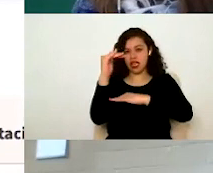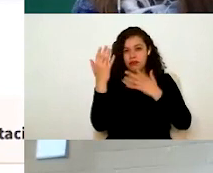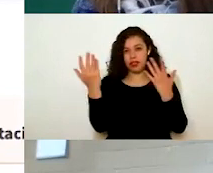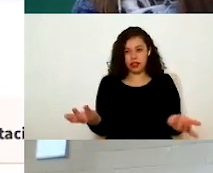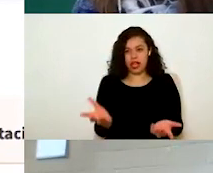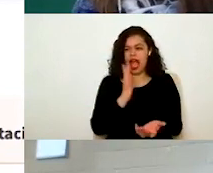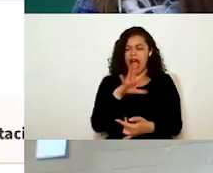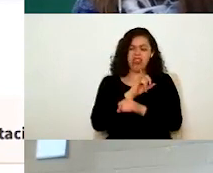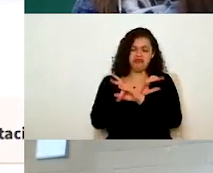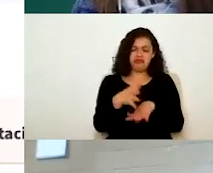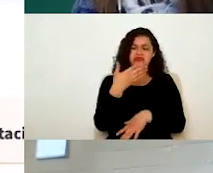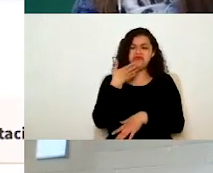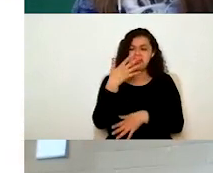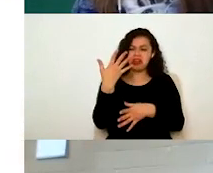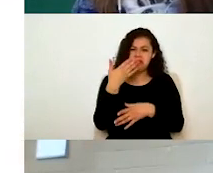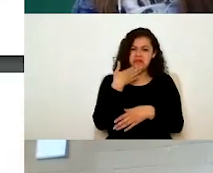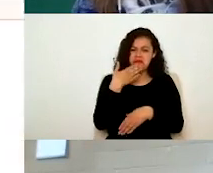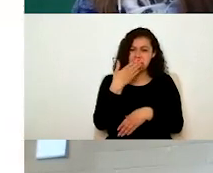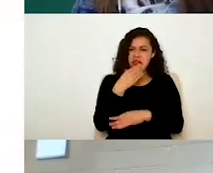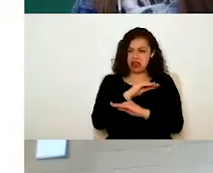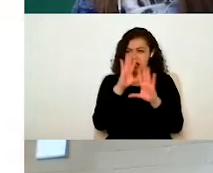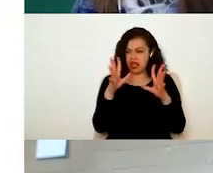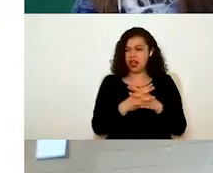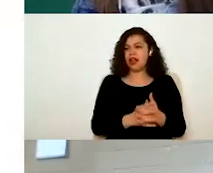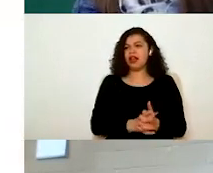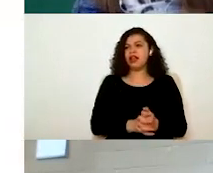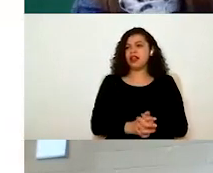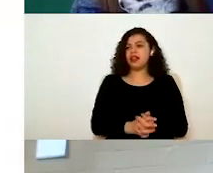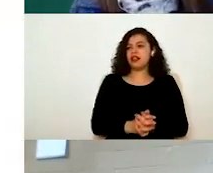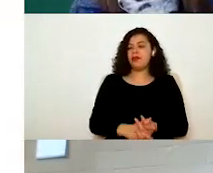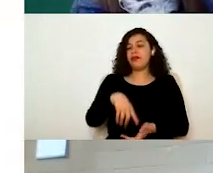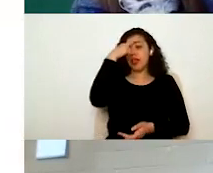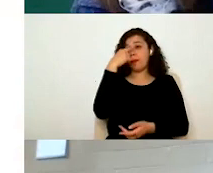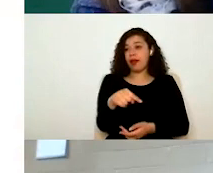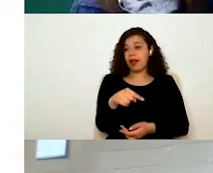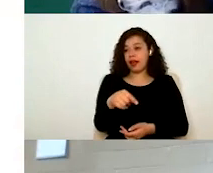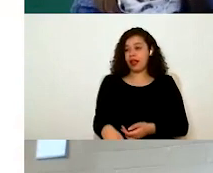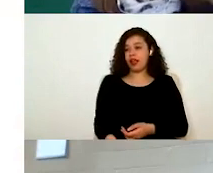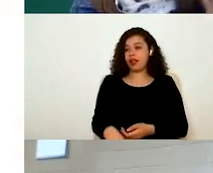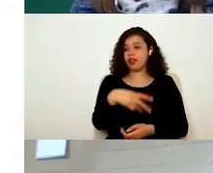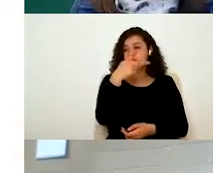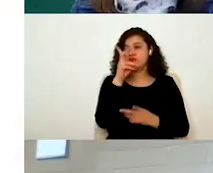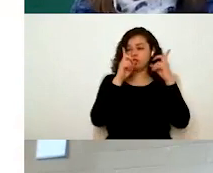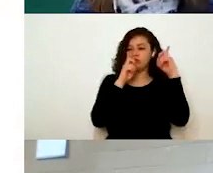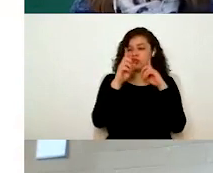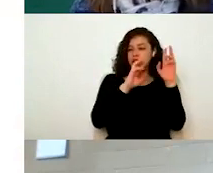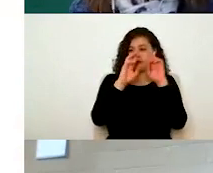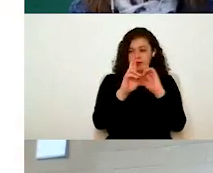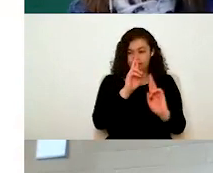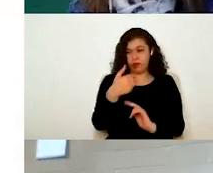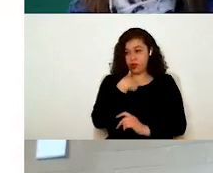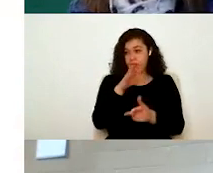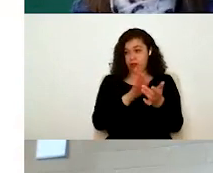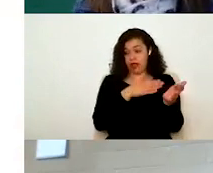práctica para solventar sus dudas. Yo, en estos documentos,